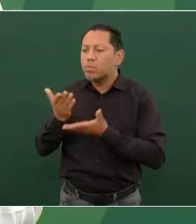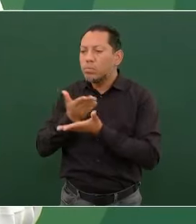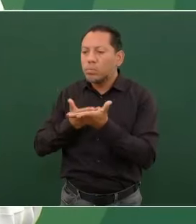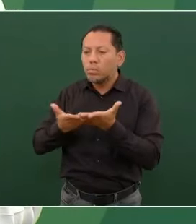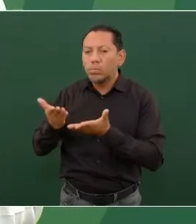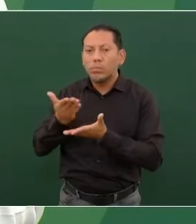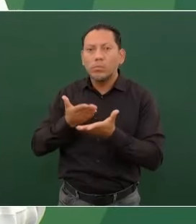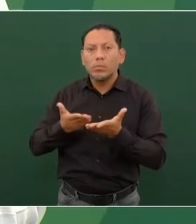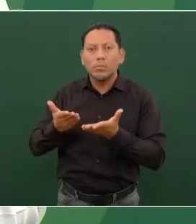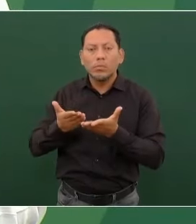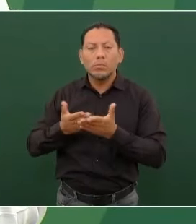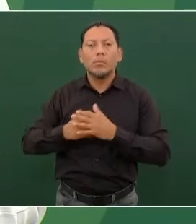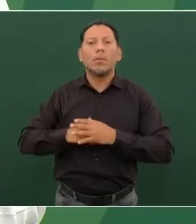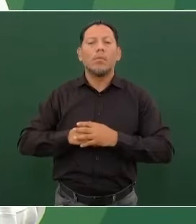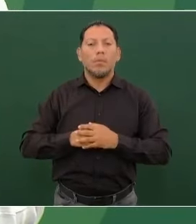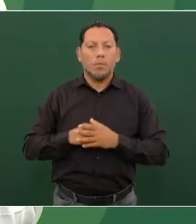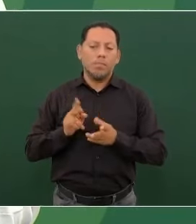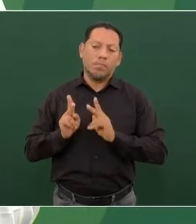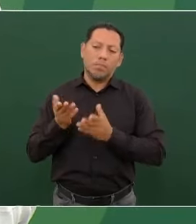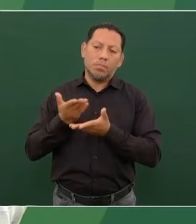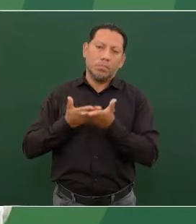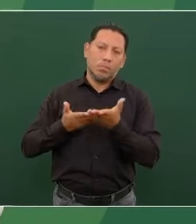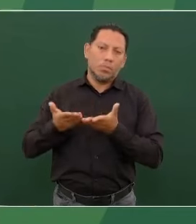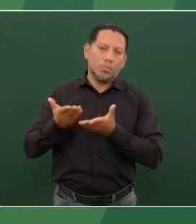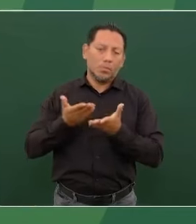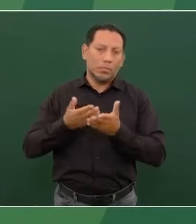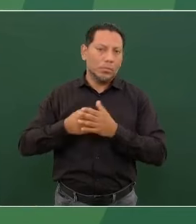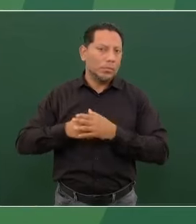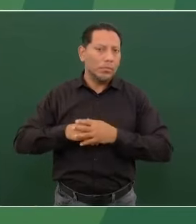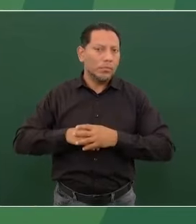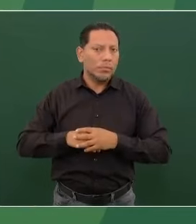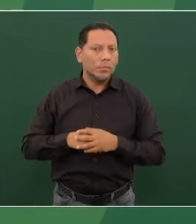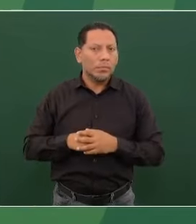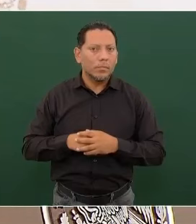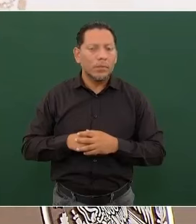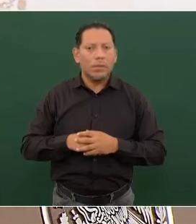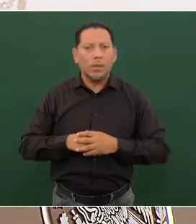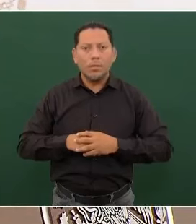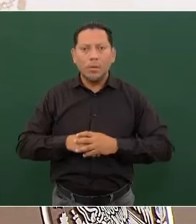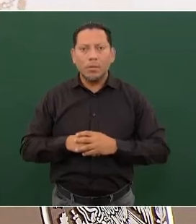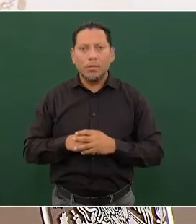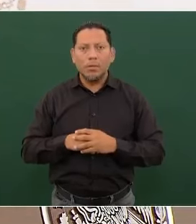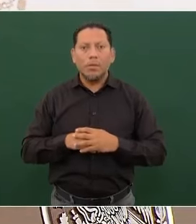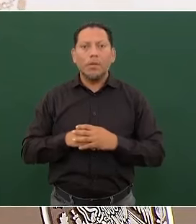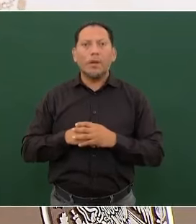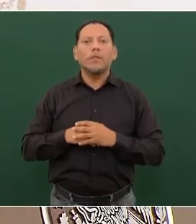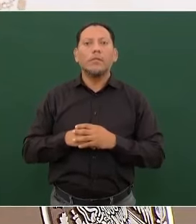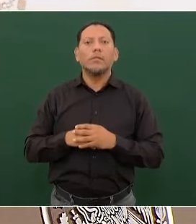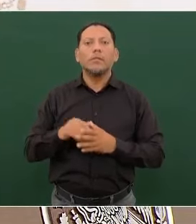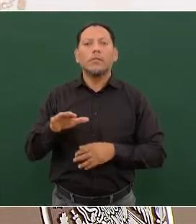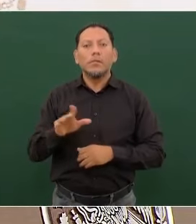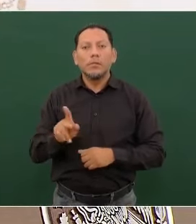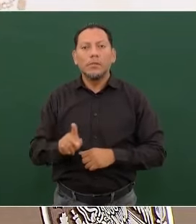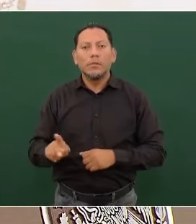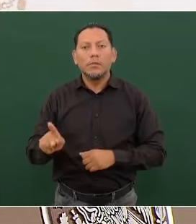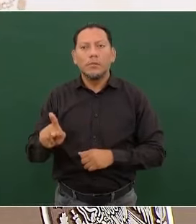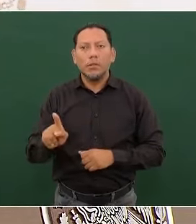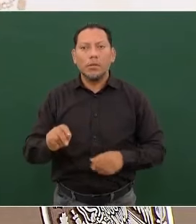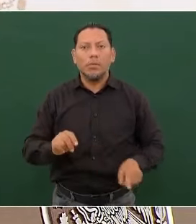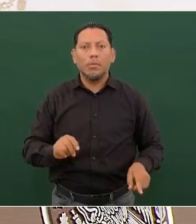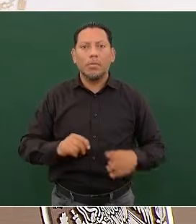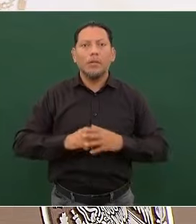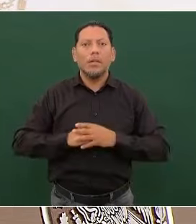temas, cooperación entre los pueblos, seguridad,